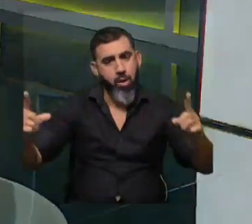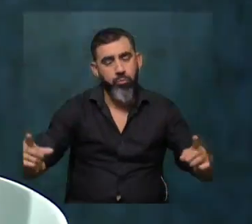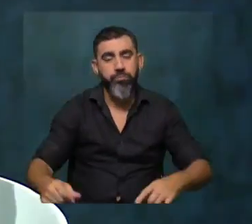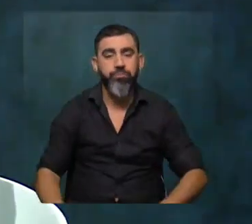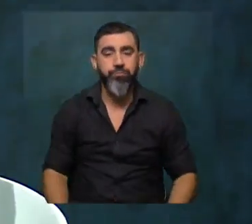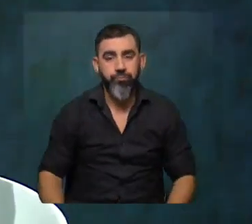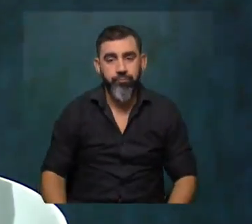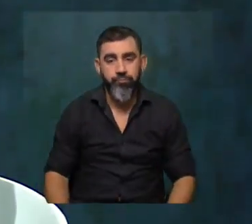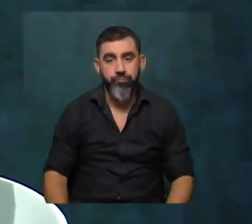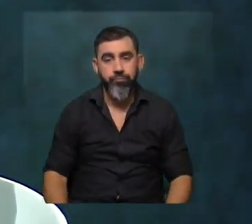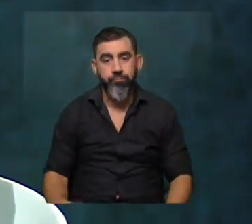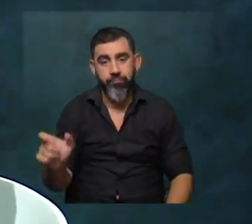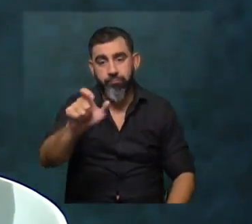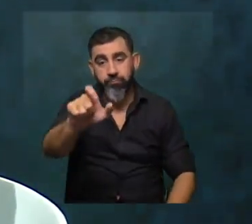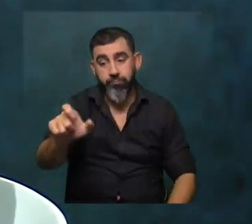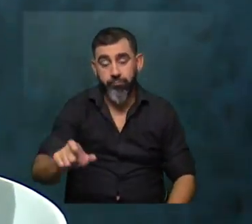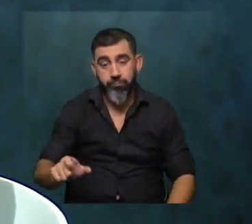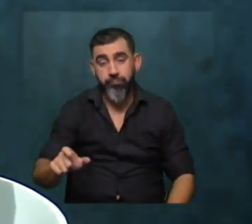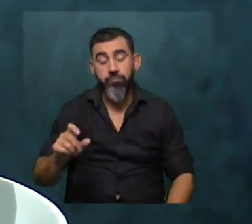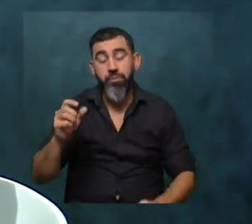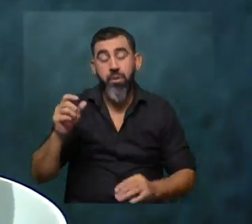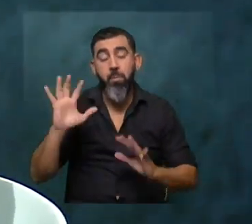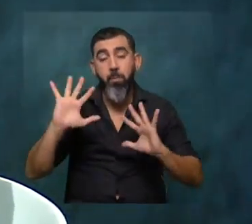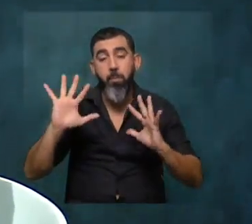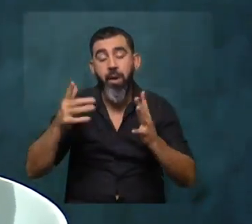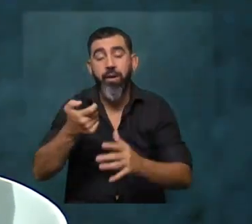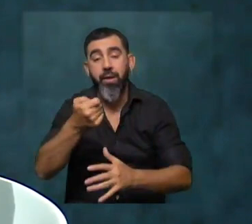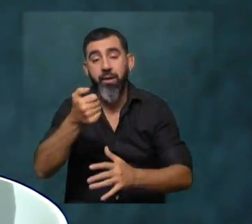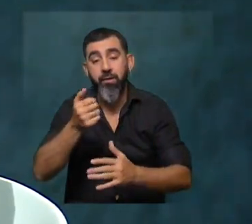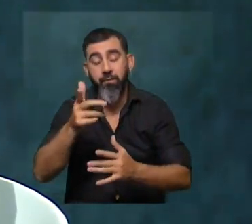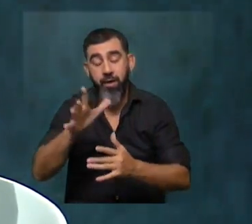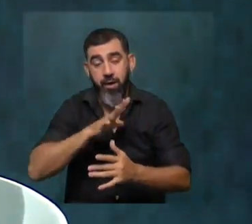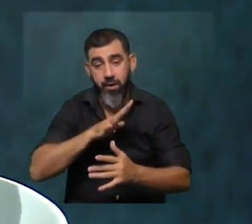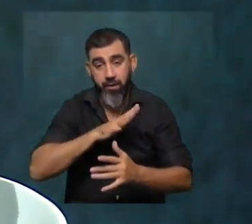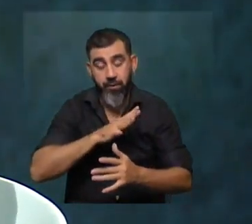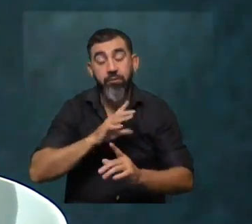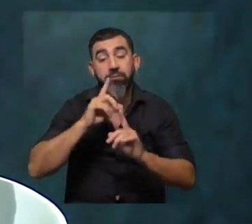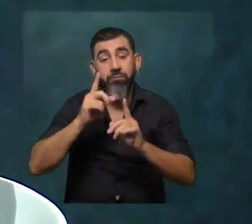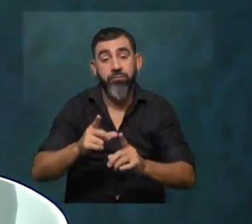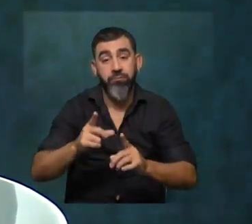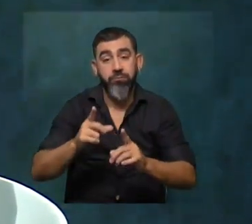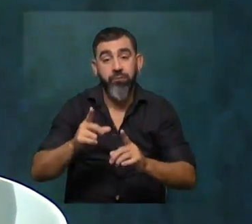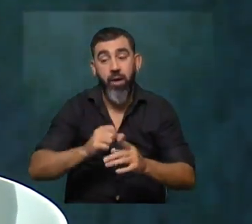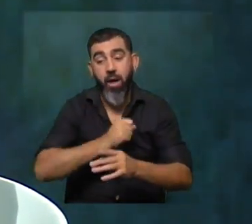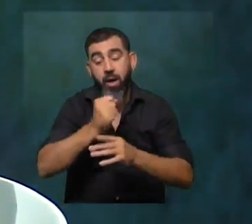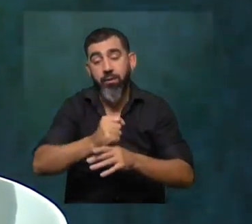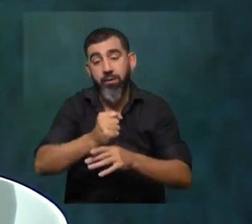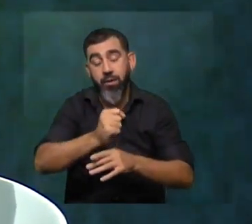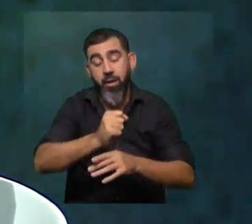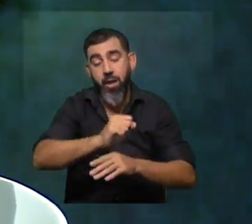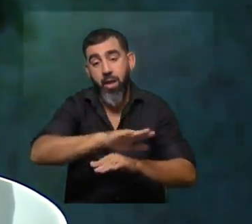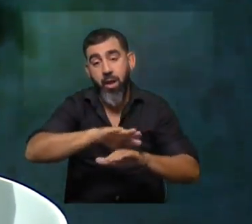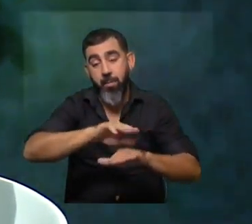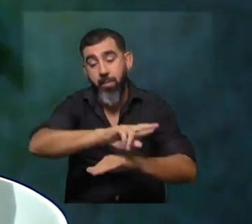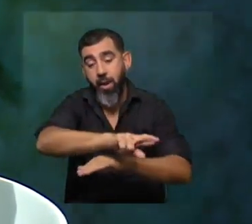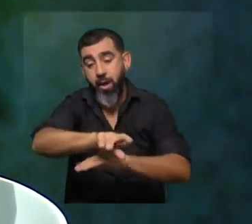la cañada que va por el Parque Rivera, pasa por el Parque Rivera y después llega a la costa y ahí en el Parque